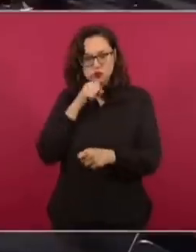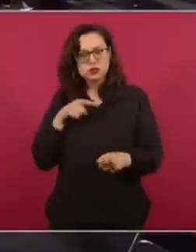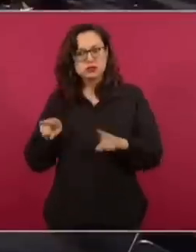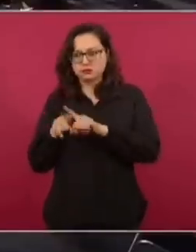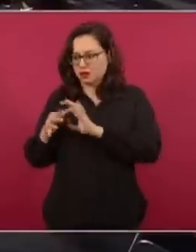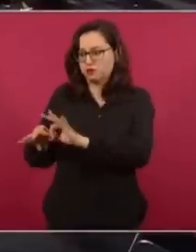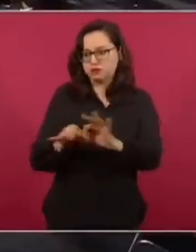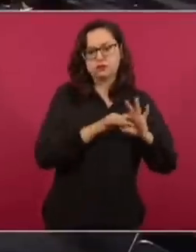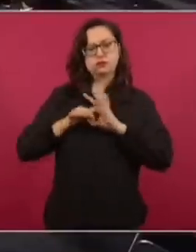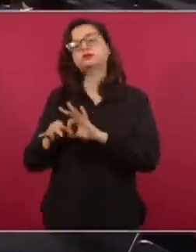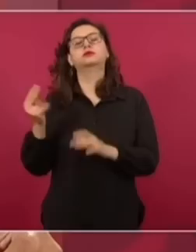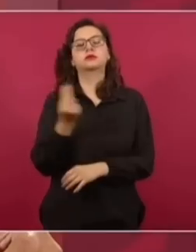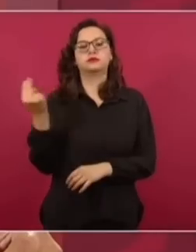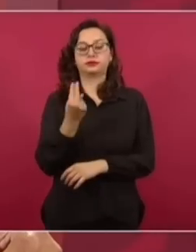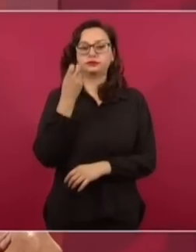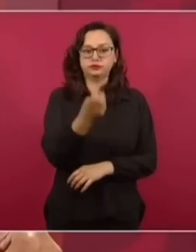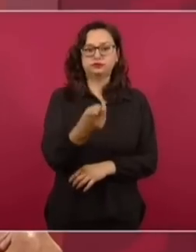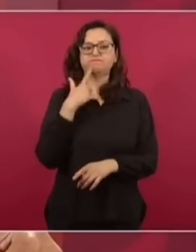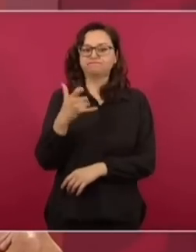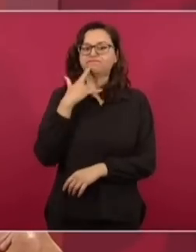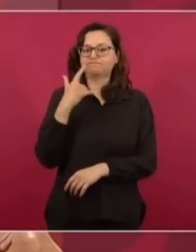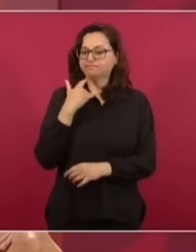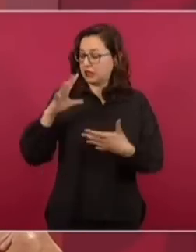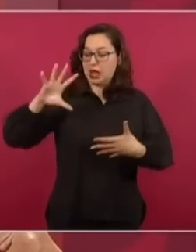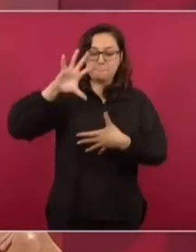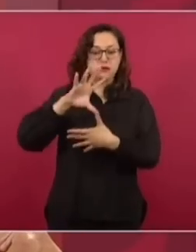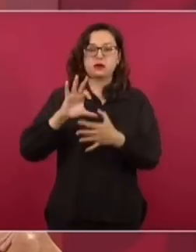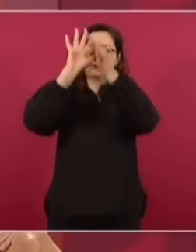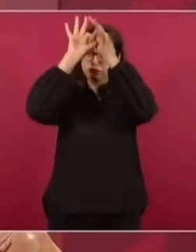Buscar, como lo estamos haciendo, la unidad de toda América.